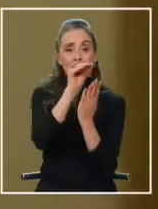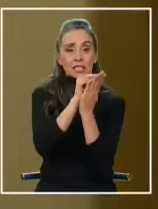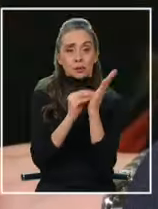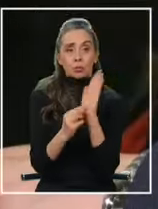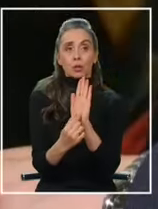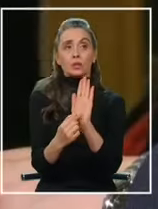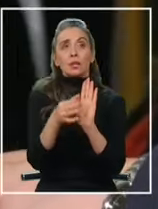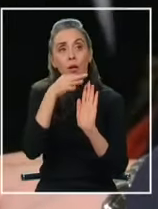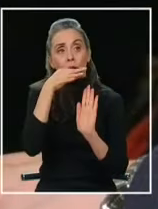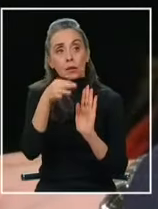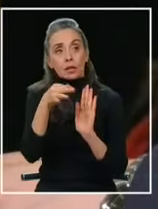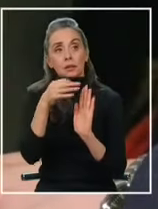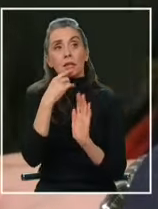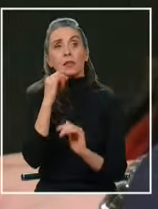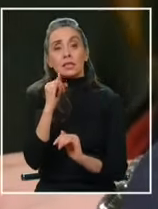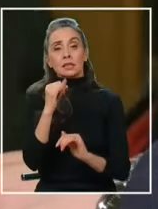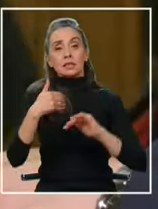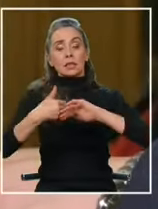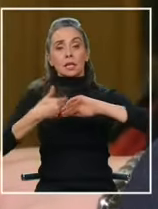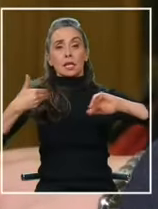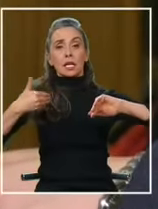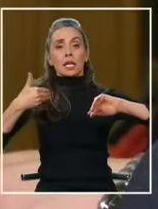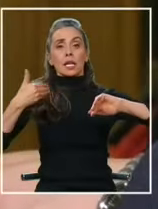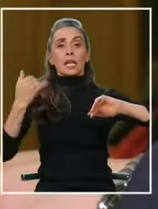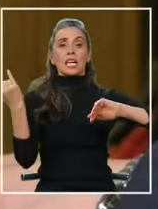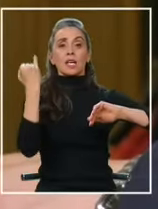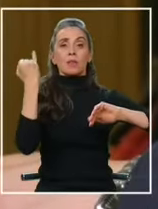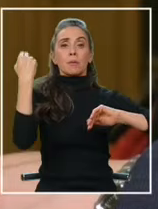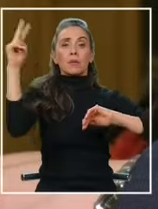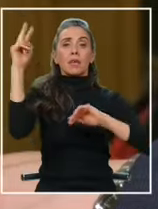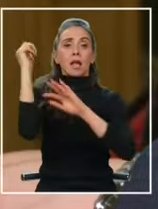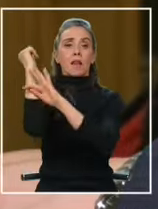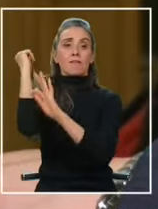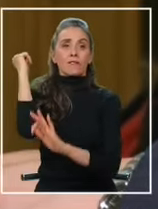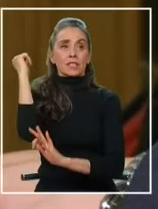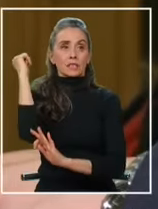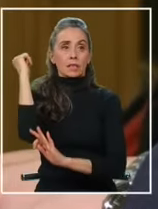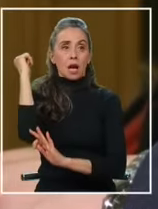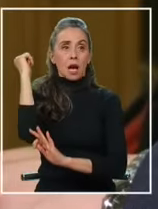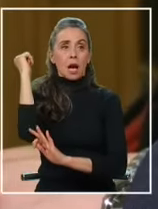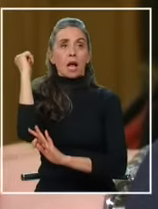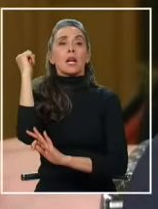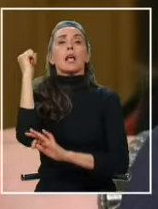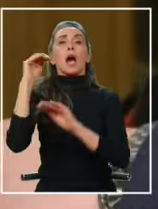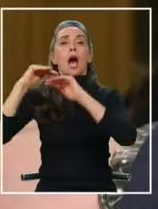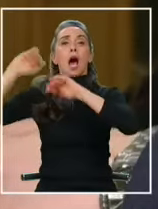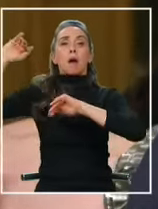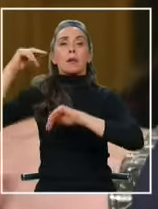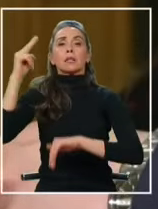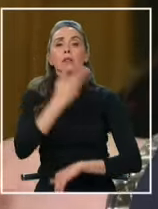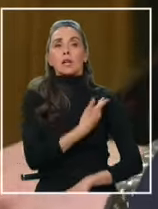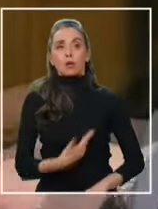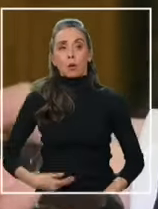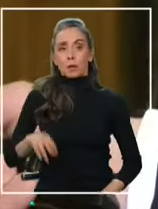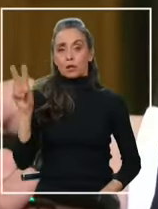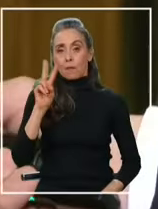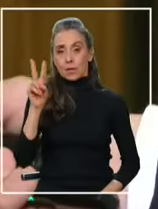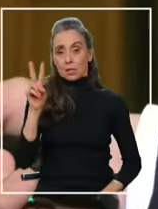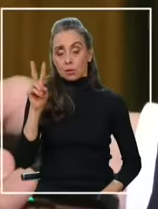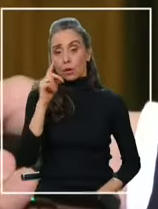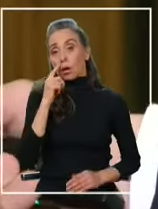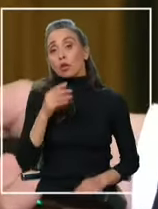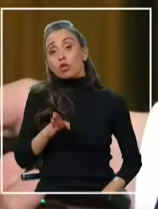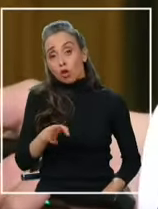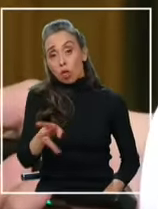básicamente que reconoce la independencia de su fiscalía respecto al ejecutivo o al gobierno venezolano Estamos